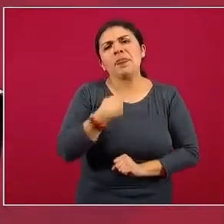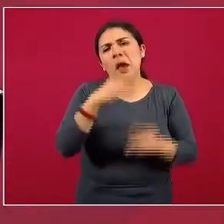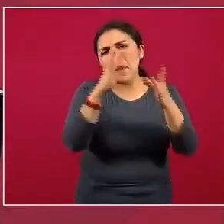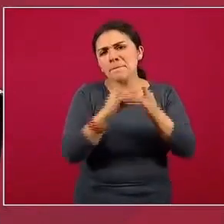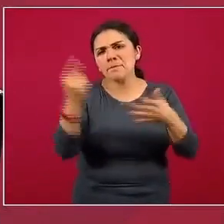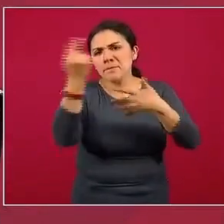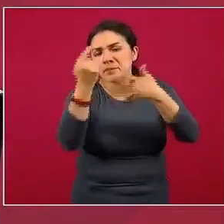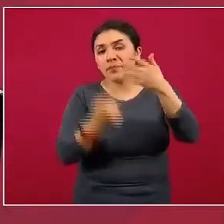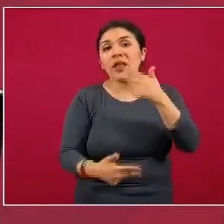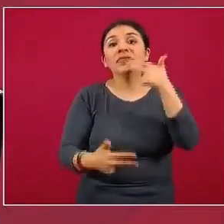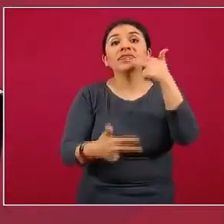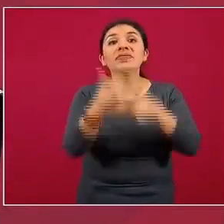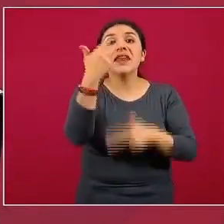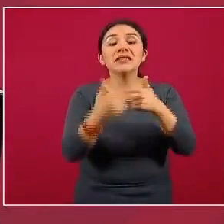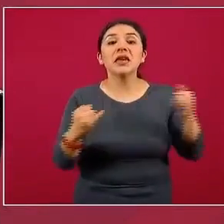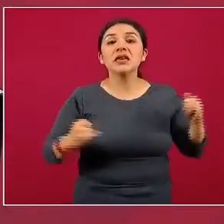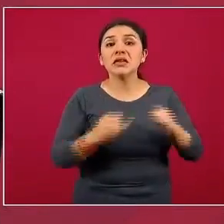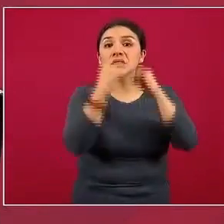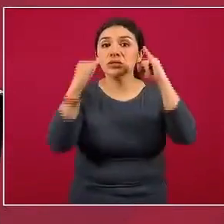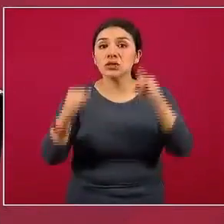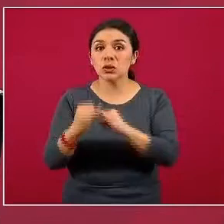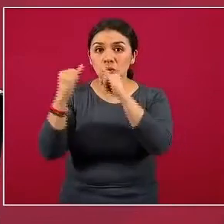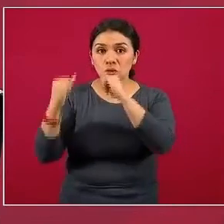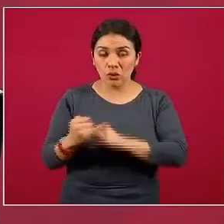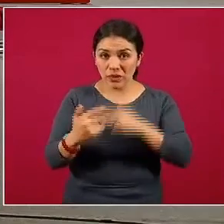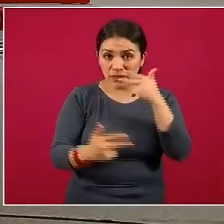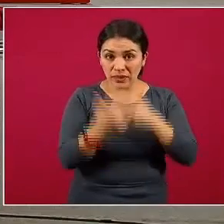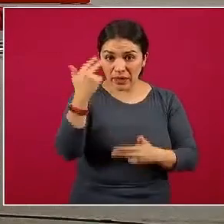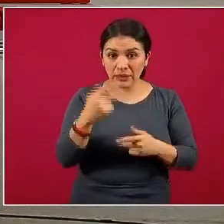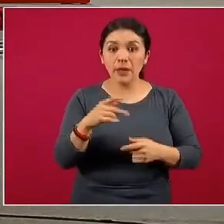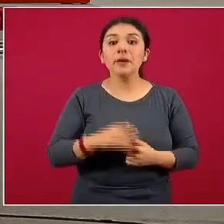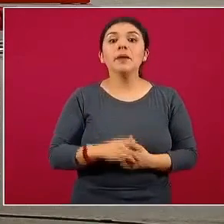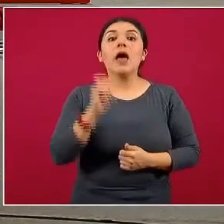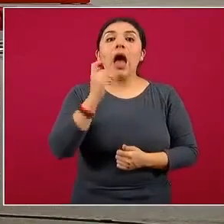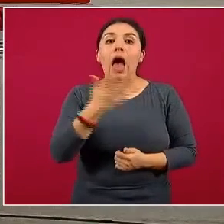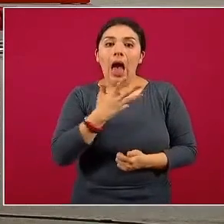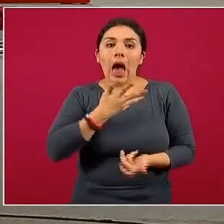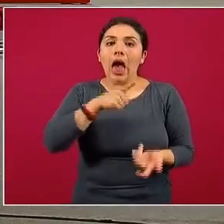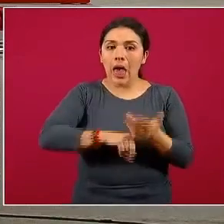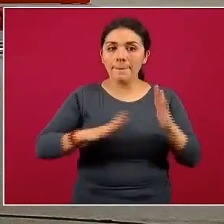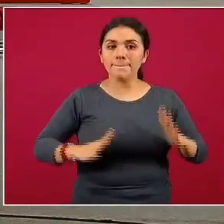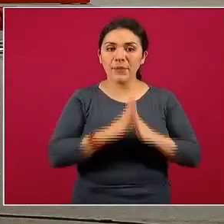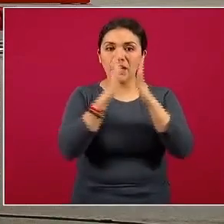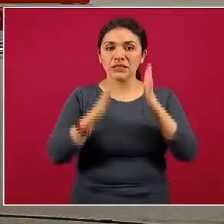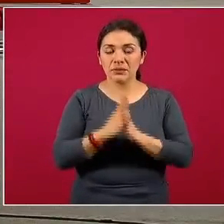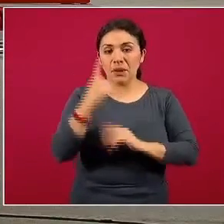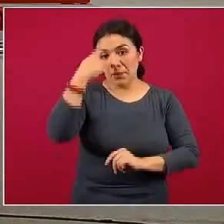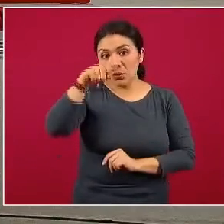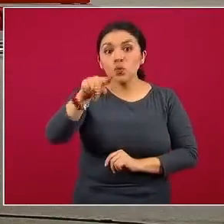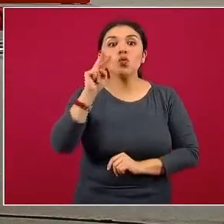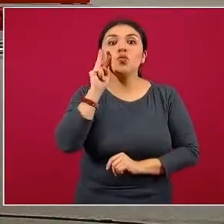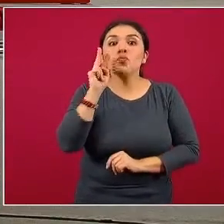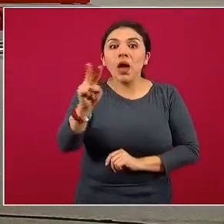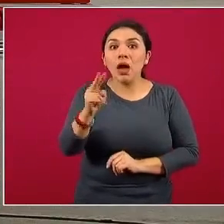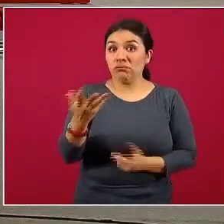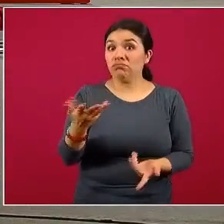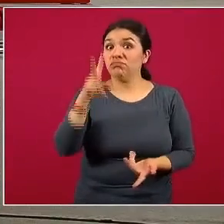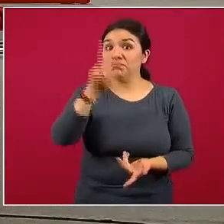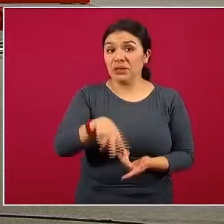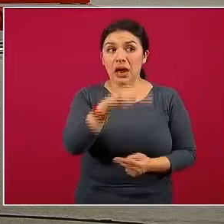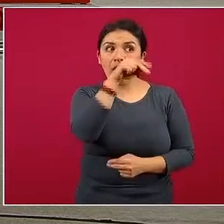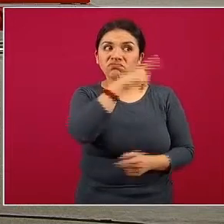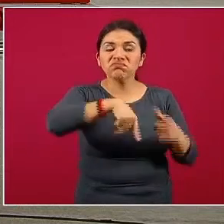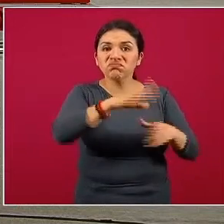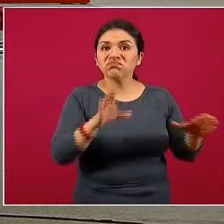a una, estas 13 instituciones que participaron en ello, para que vean ustedes el nivel tan